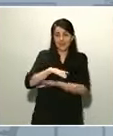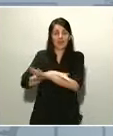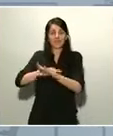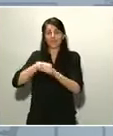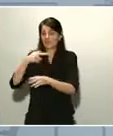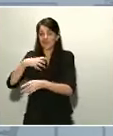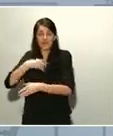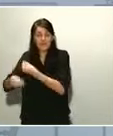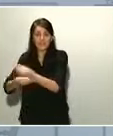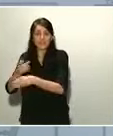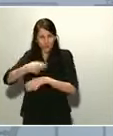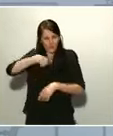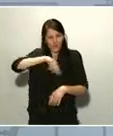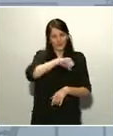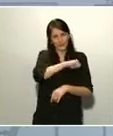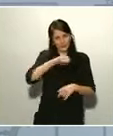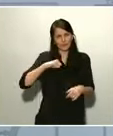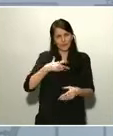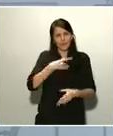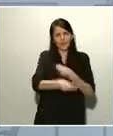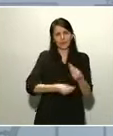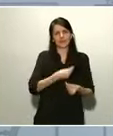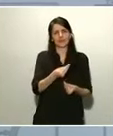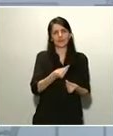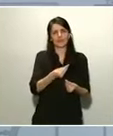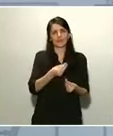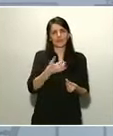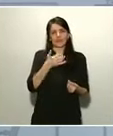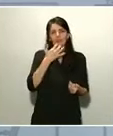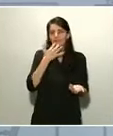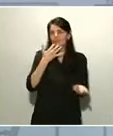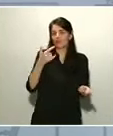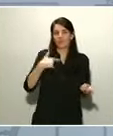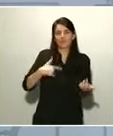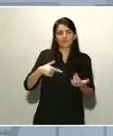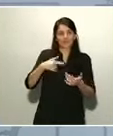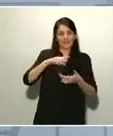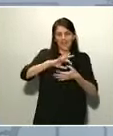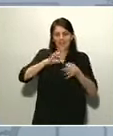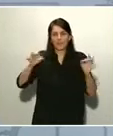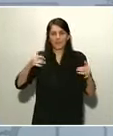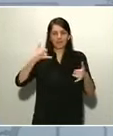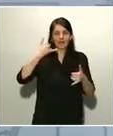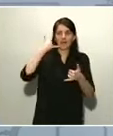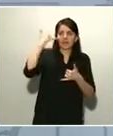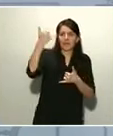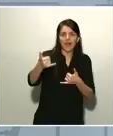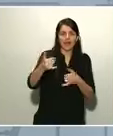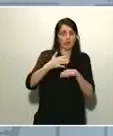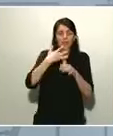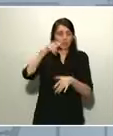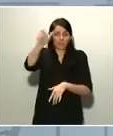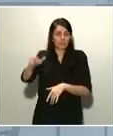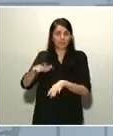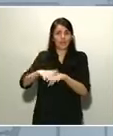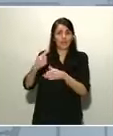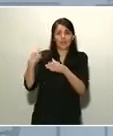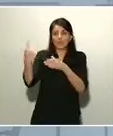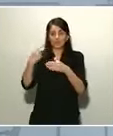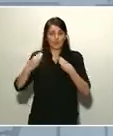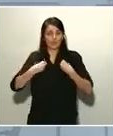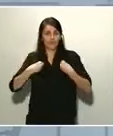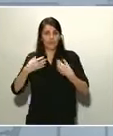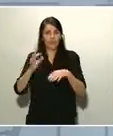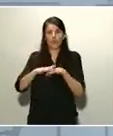sustituir la llamada del amigo o de la amiga para aliviar la situación de una persona que vive sola o que está enferma, o para